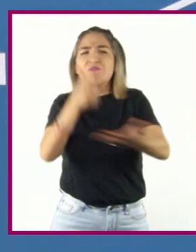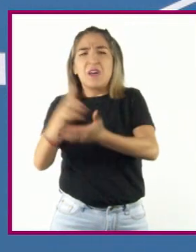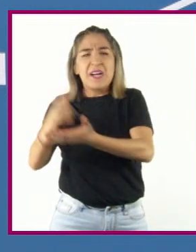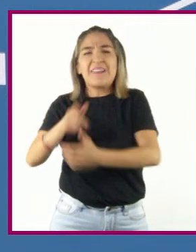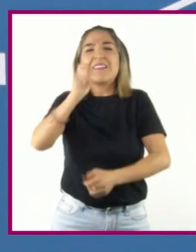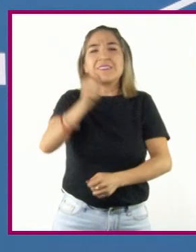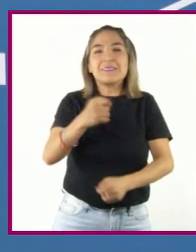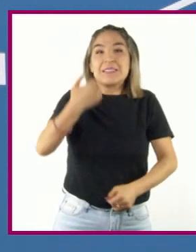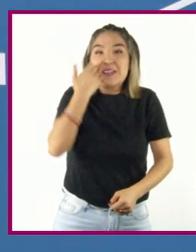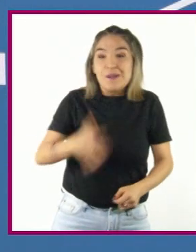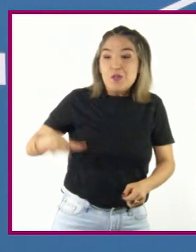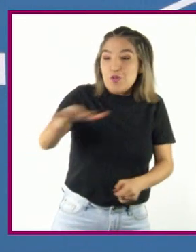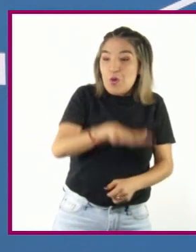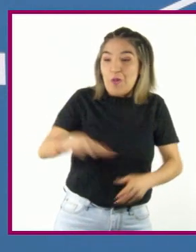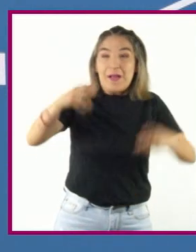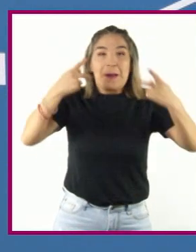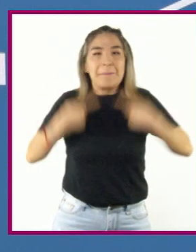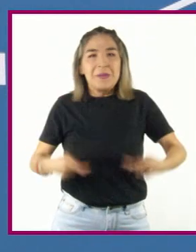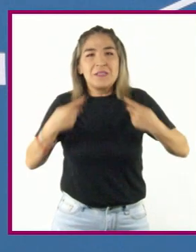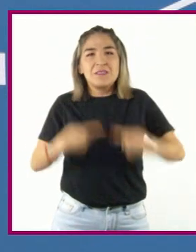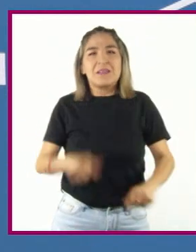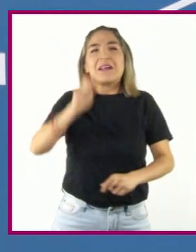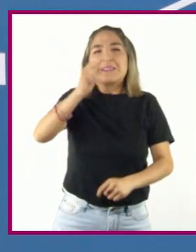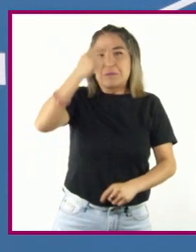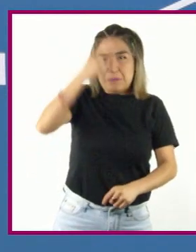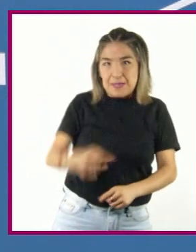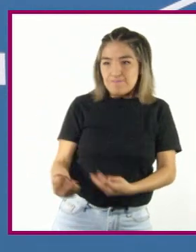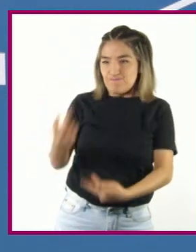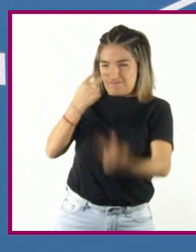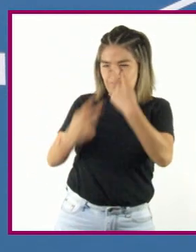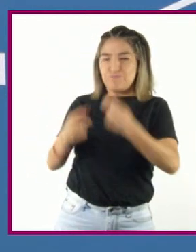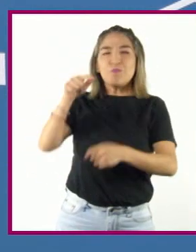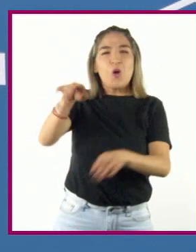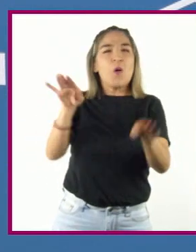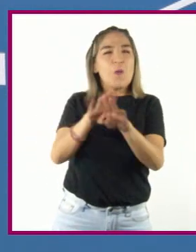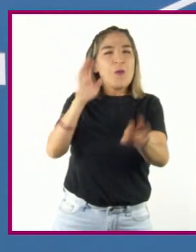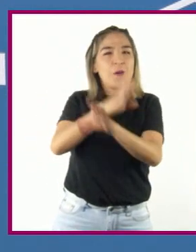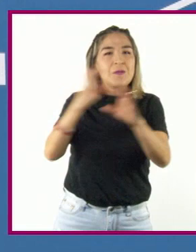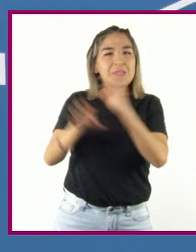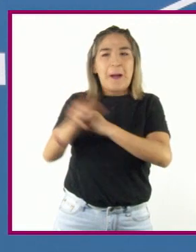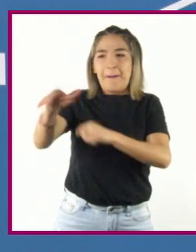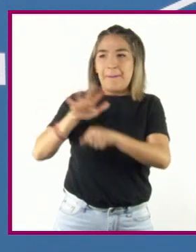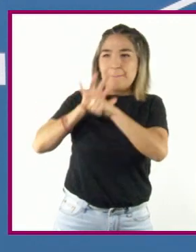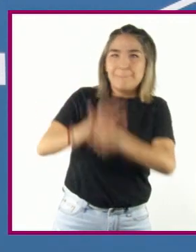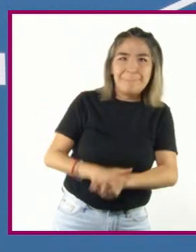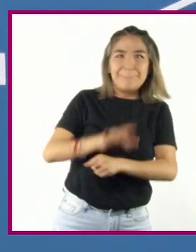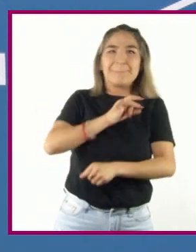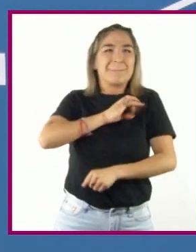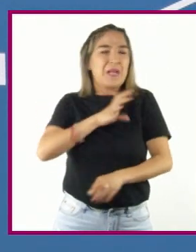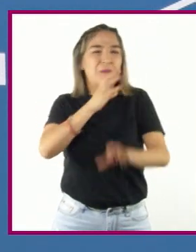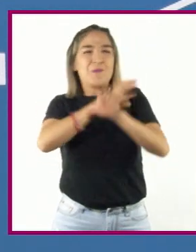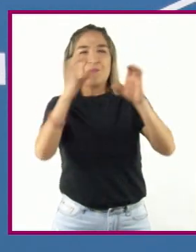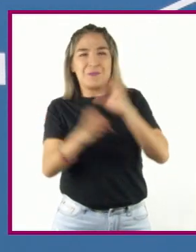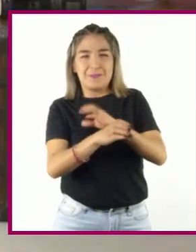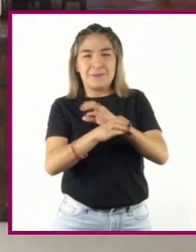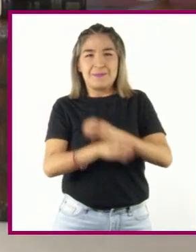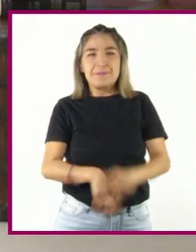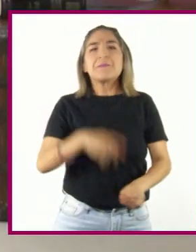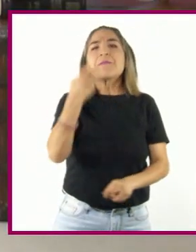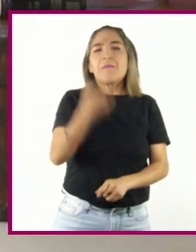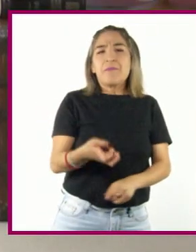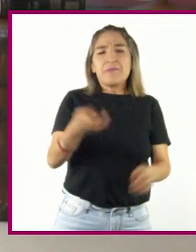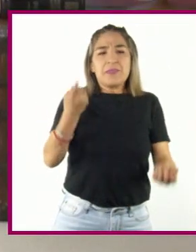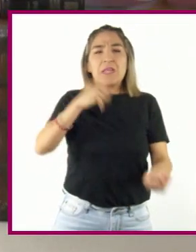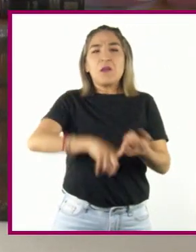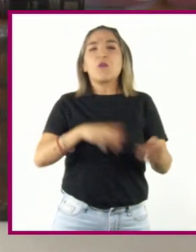están dirigidos hacia la población civil como una medida de presión ante algún hecho o circunstancia. Si bien las